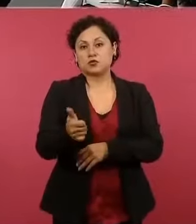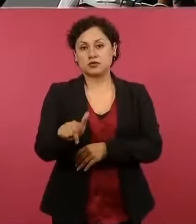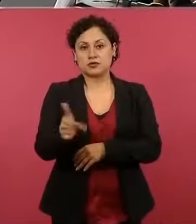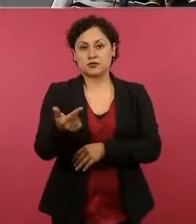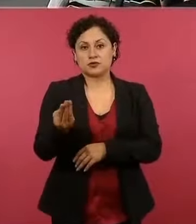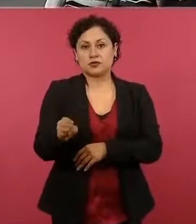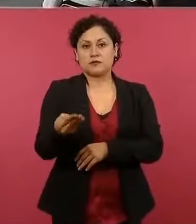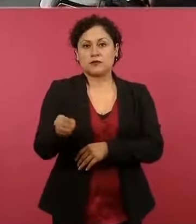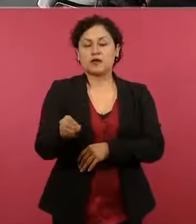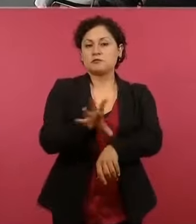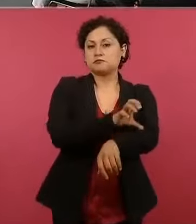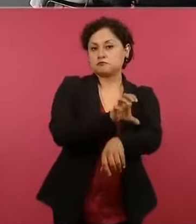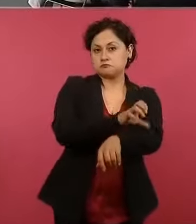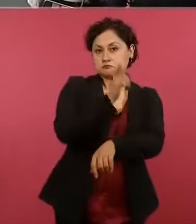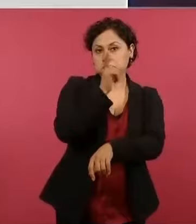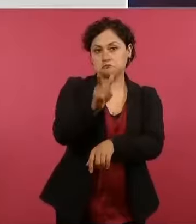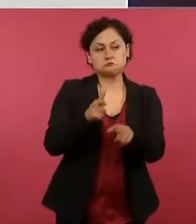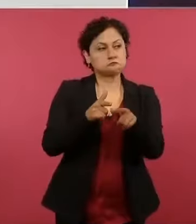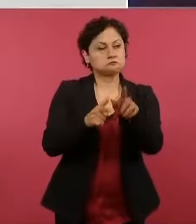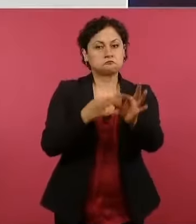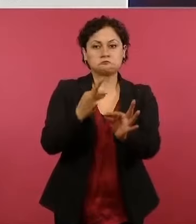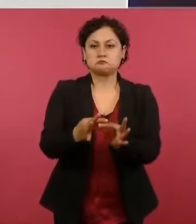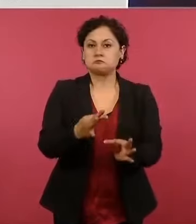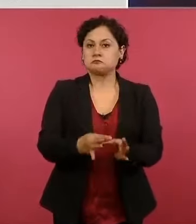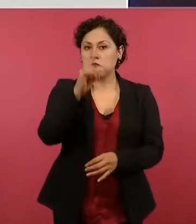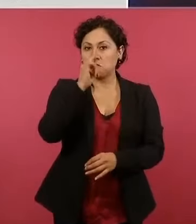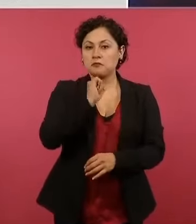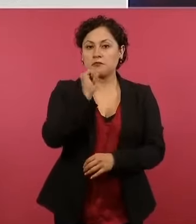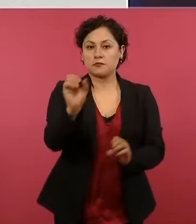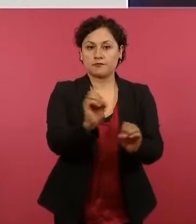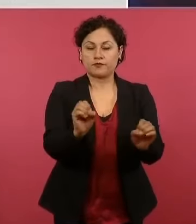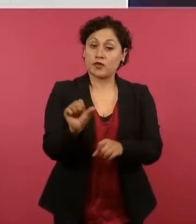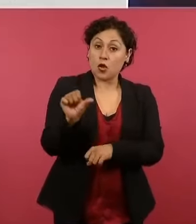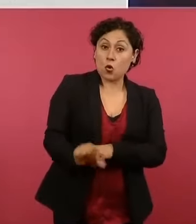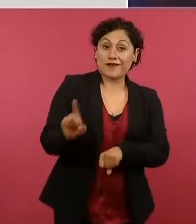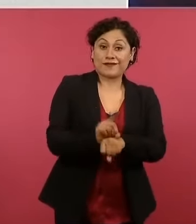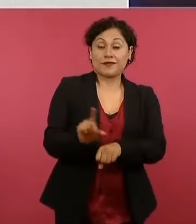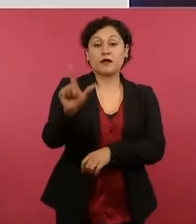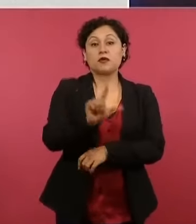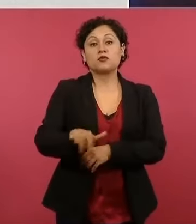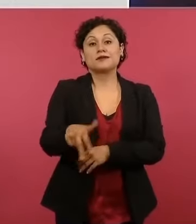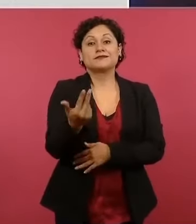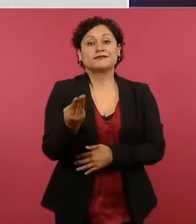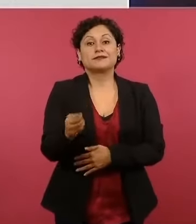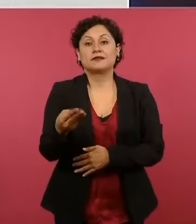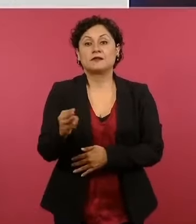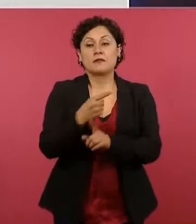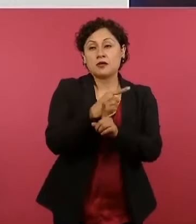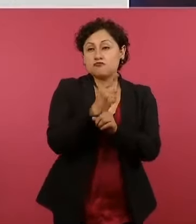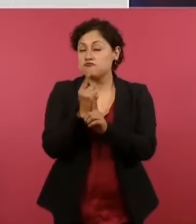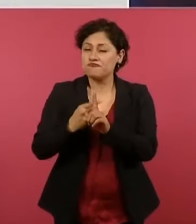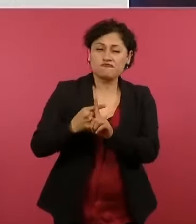funcionó sin ninguna interrupción. Hoy lunes 13 de mayo se alcanzó una demanda de